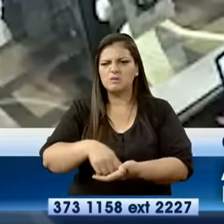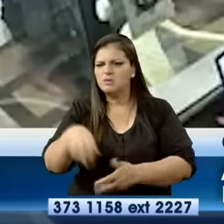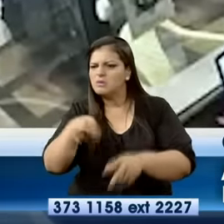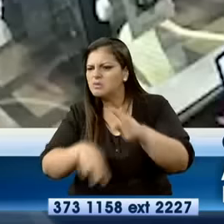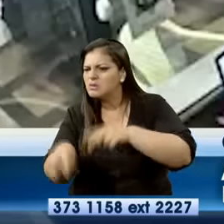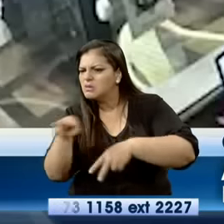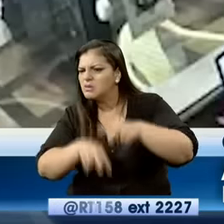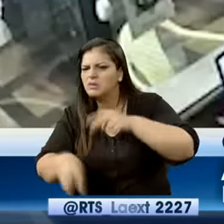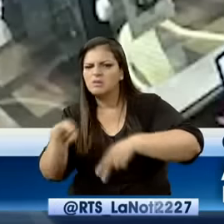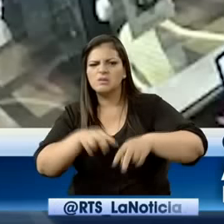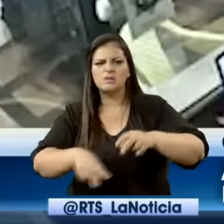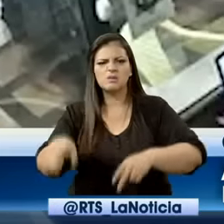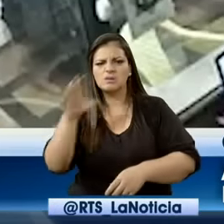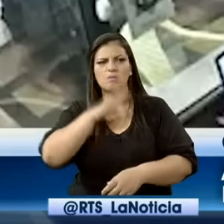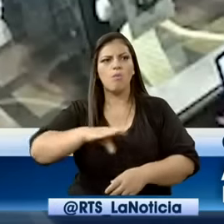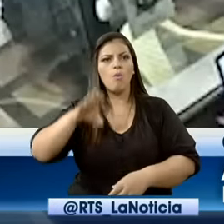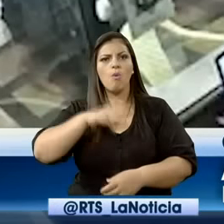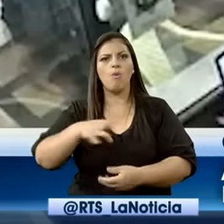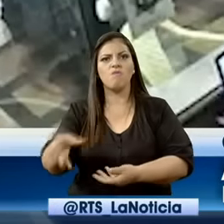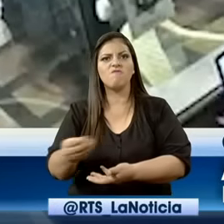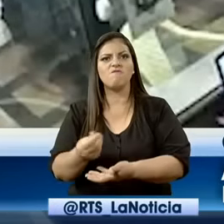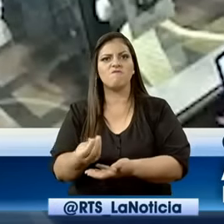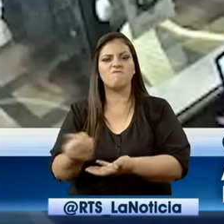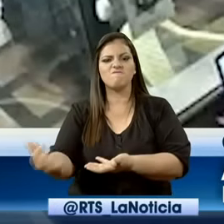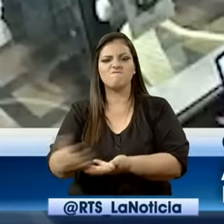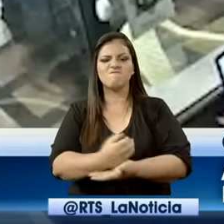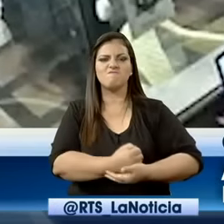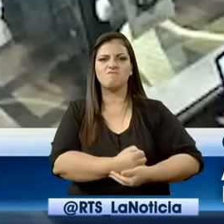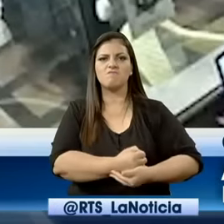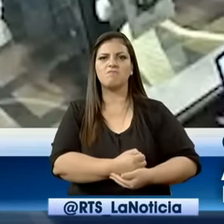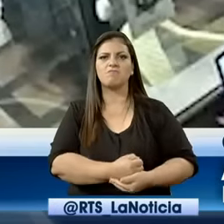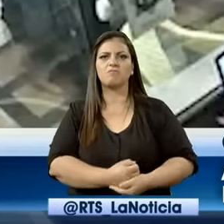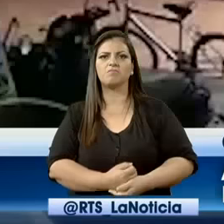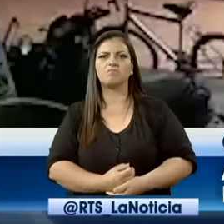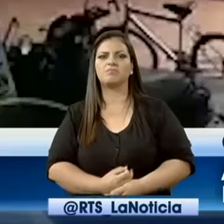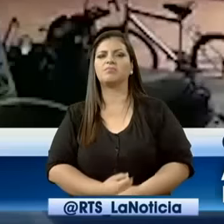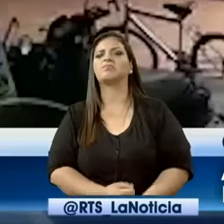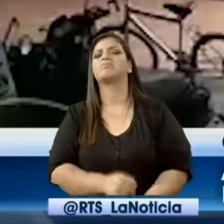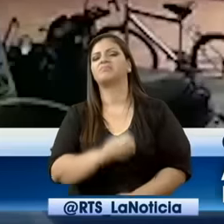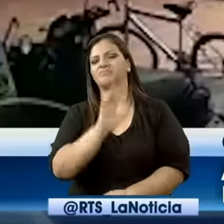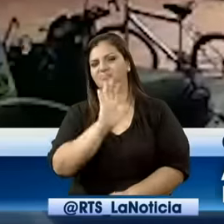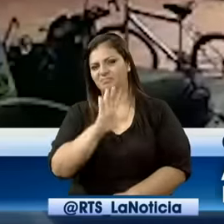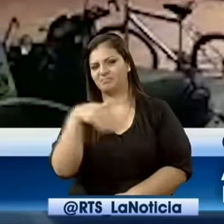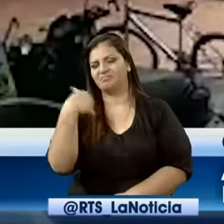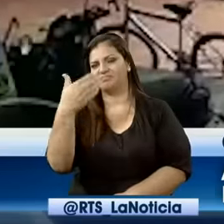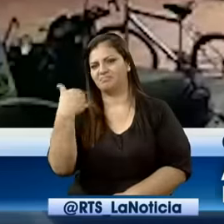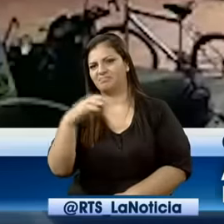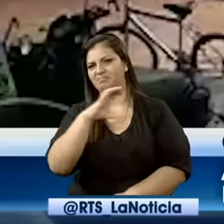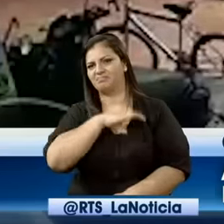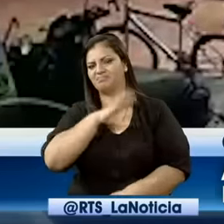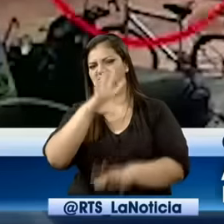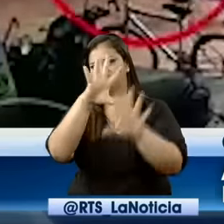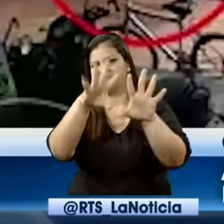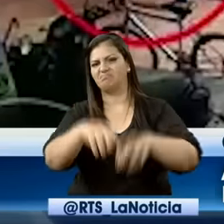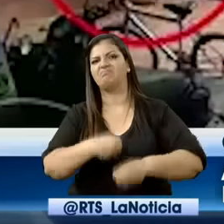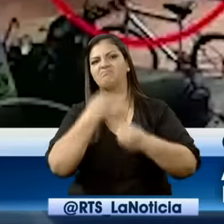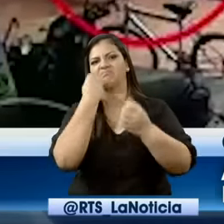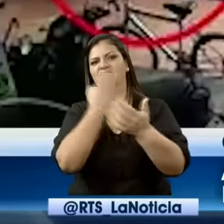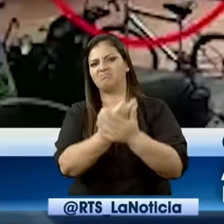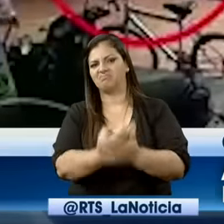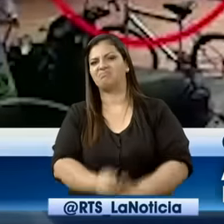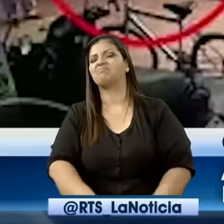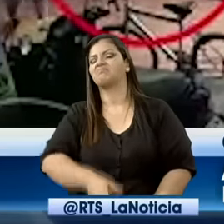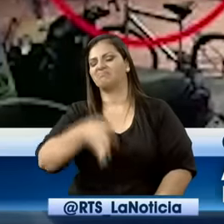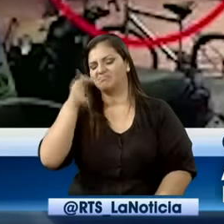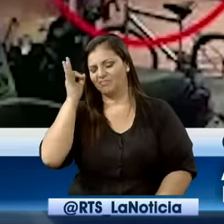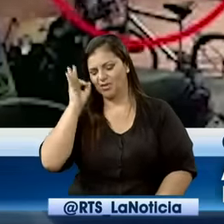Te llevan todo lo que quieren. Pero no te preocupes que igual la policía te coge. Igual yo estoy segurísimo